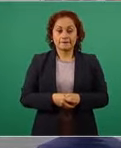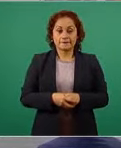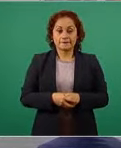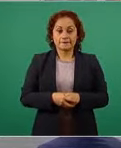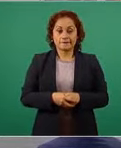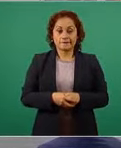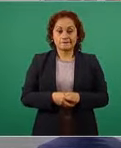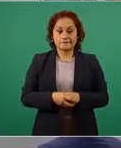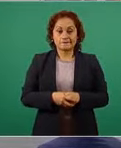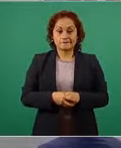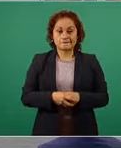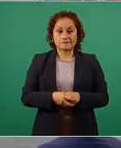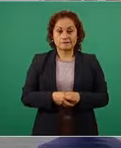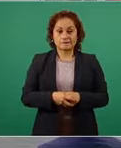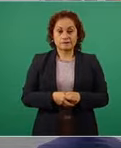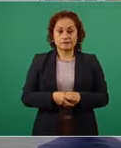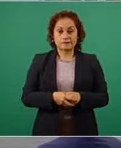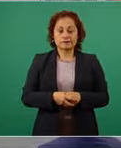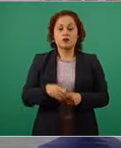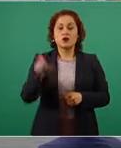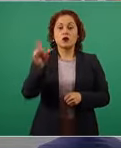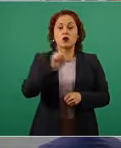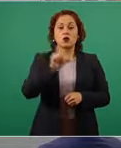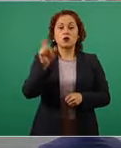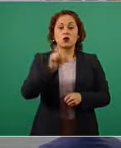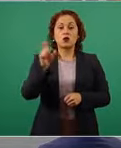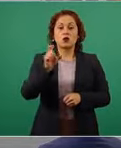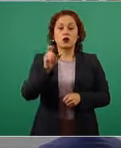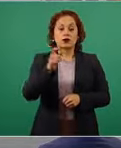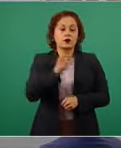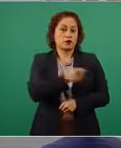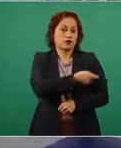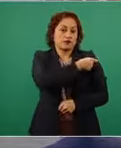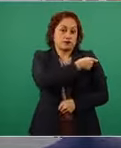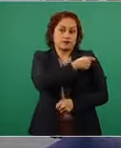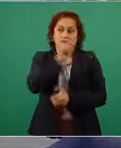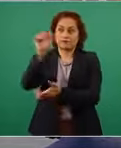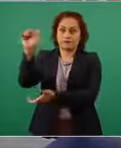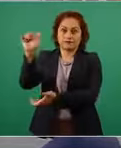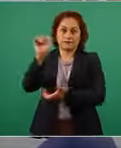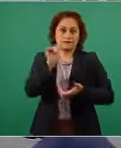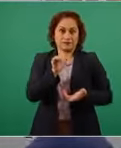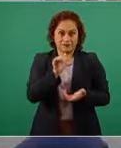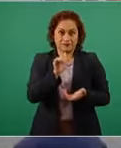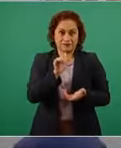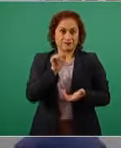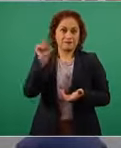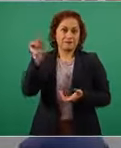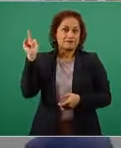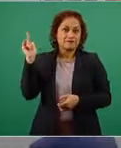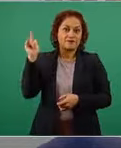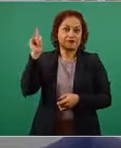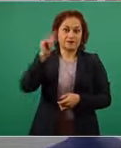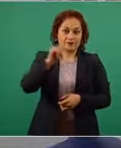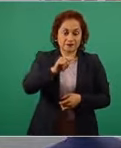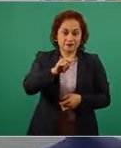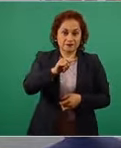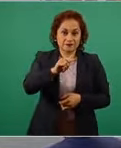un cargamento con dosis de vacunas en el aeropuerto pues siempre